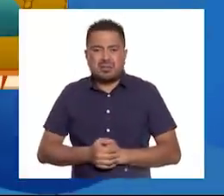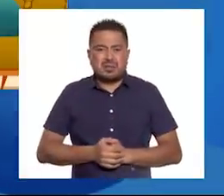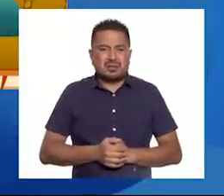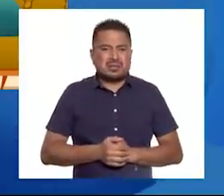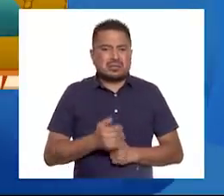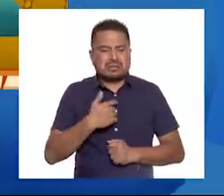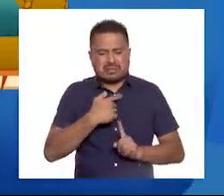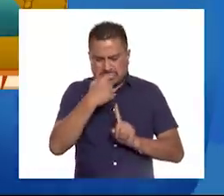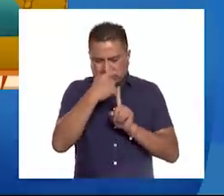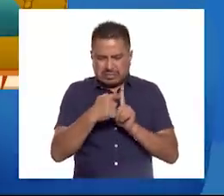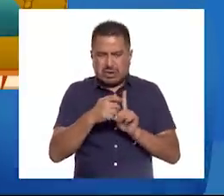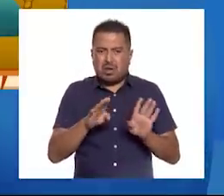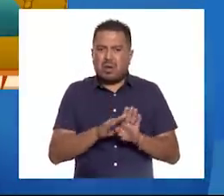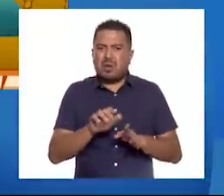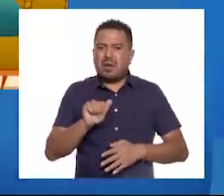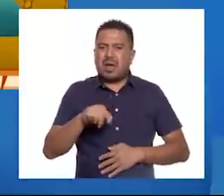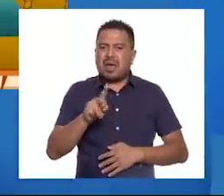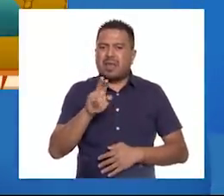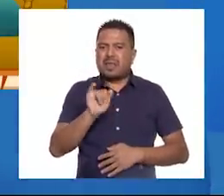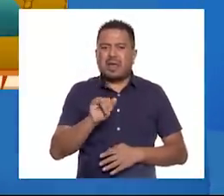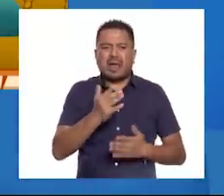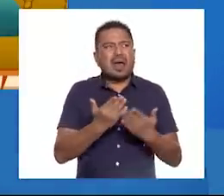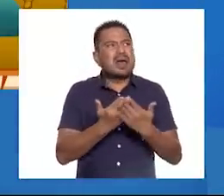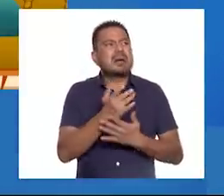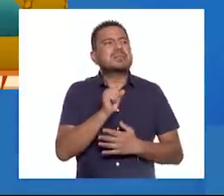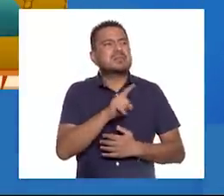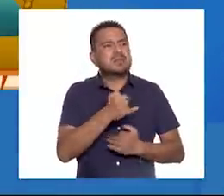porté como Andrea en la mañana.